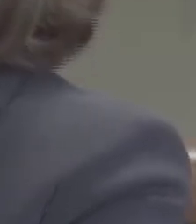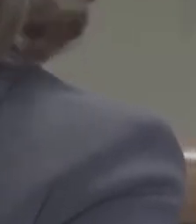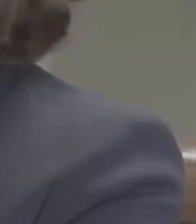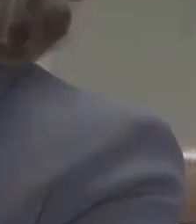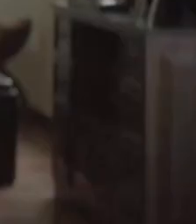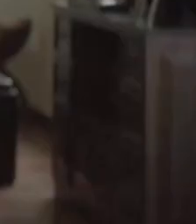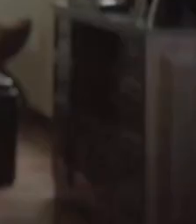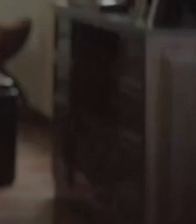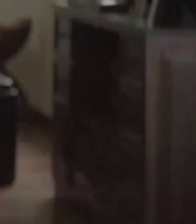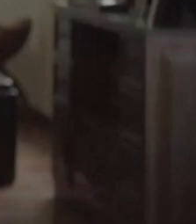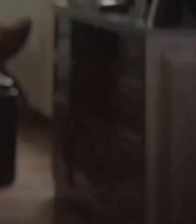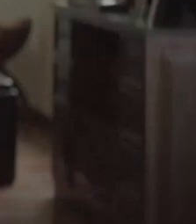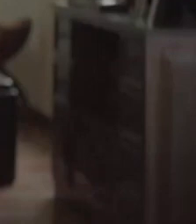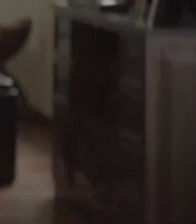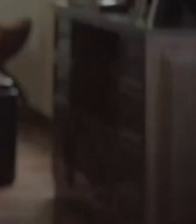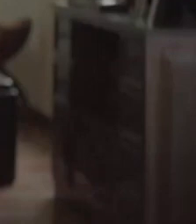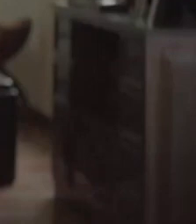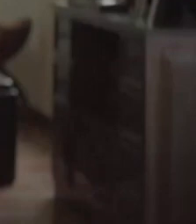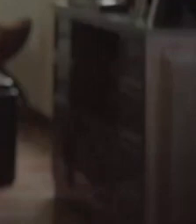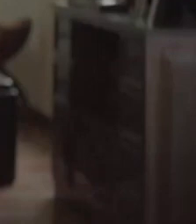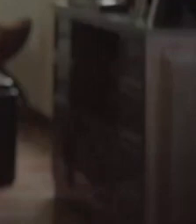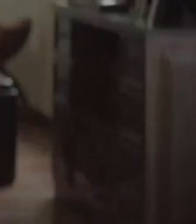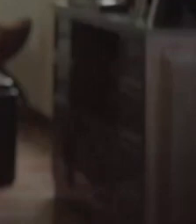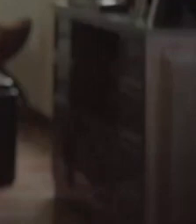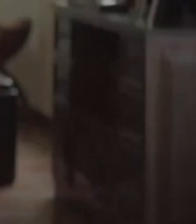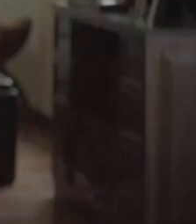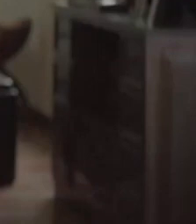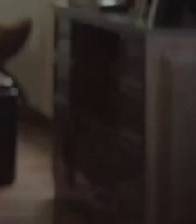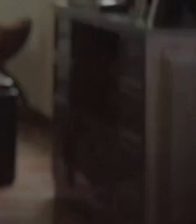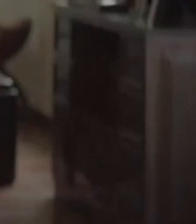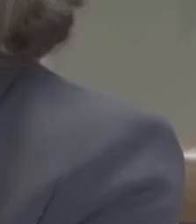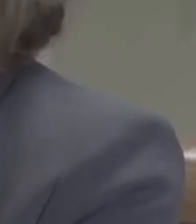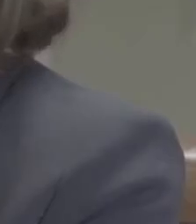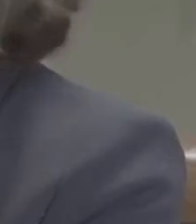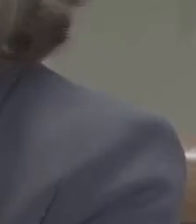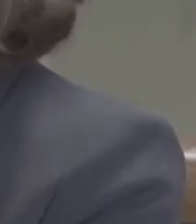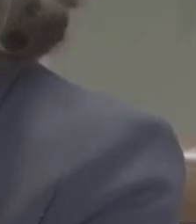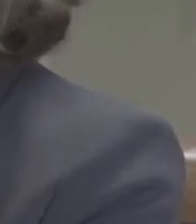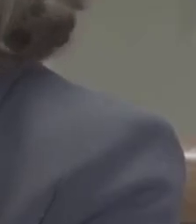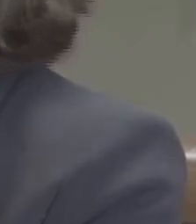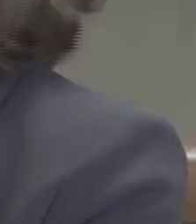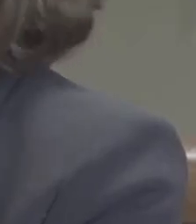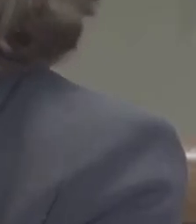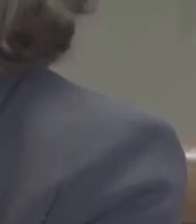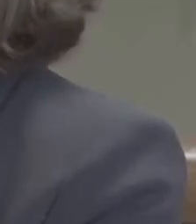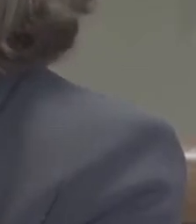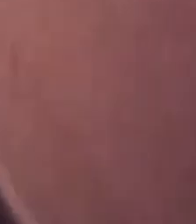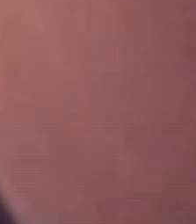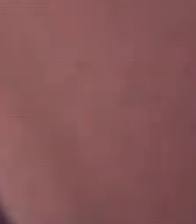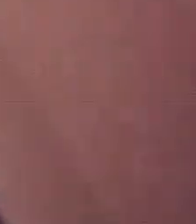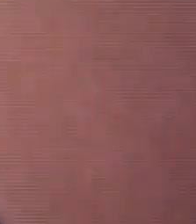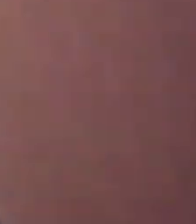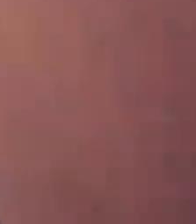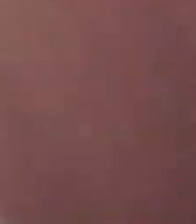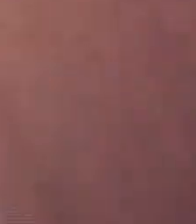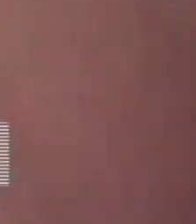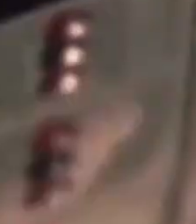puente que usted quería quedó ahí atrapado en las redes de un sistema político que no permite que las decisiones avancen.